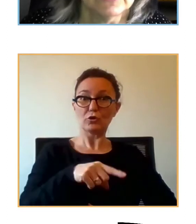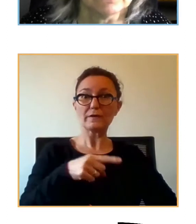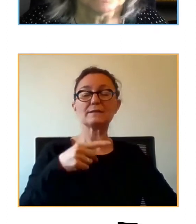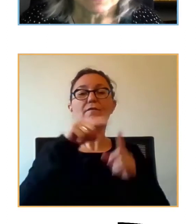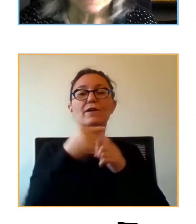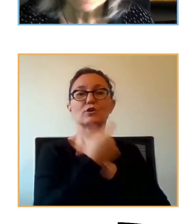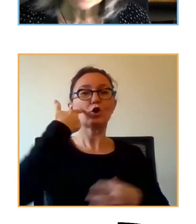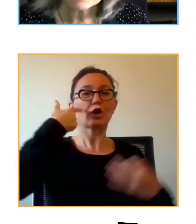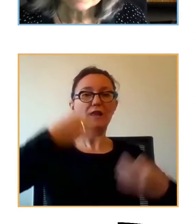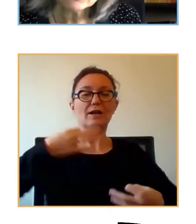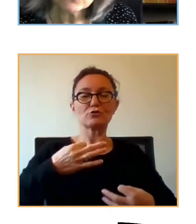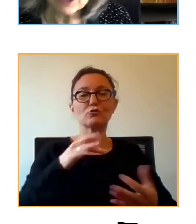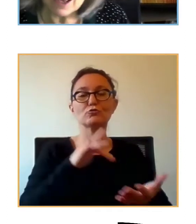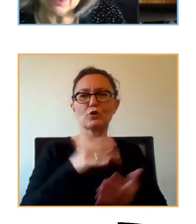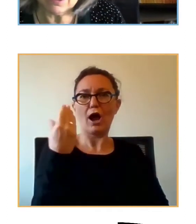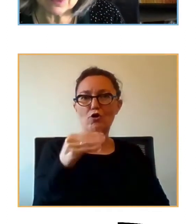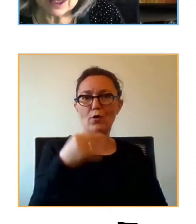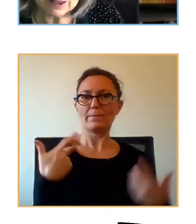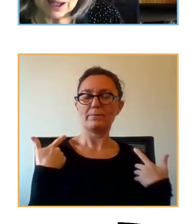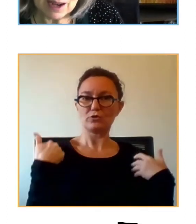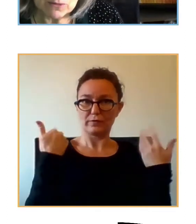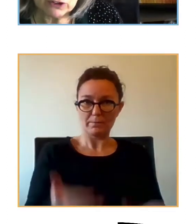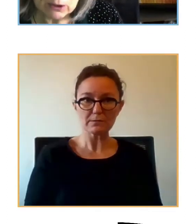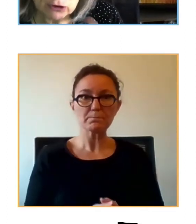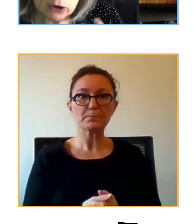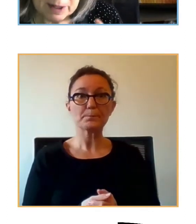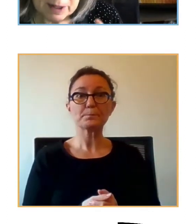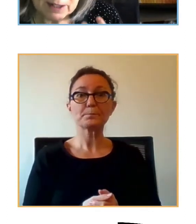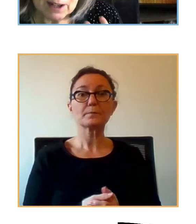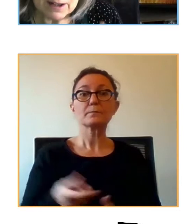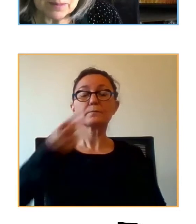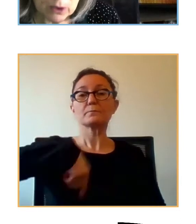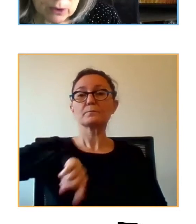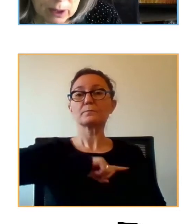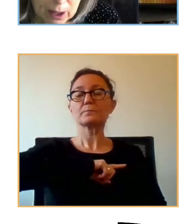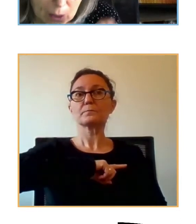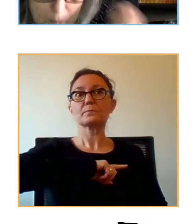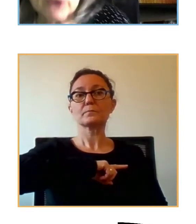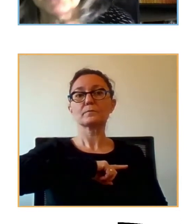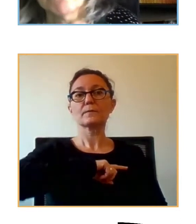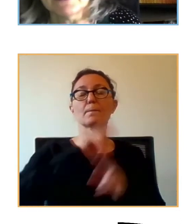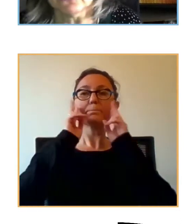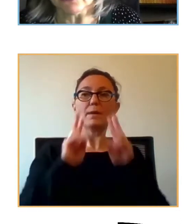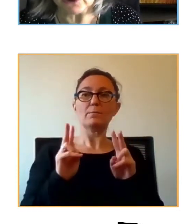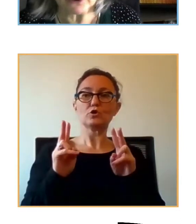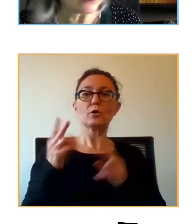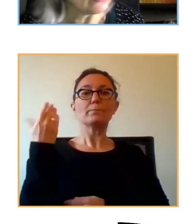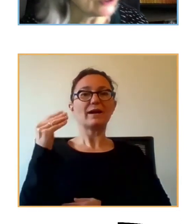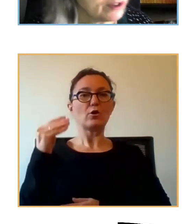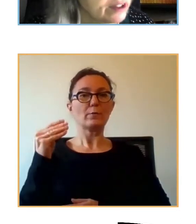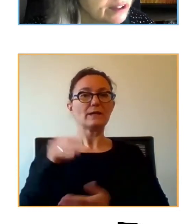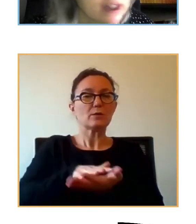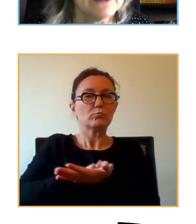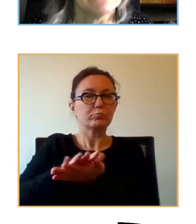factores. ¿Qué es lo que hace que tengamos que en los jóvenes haya un mayor impacto psicológico y